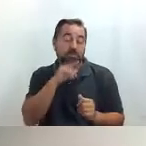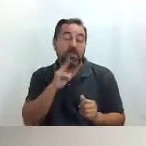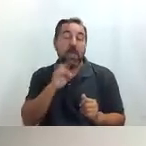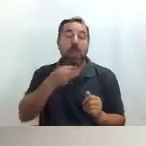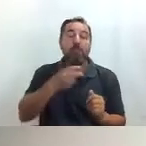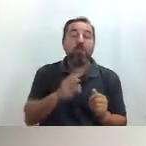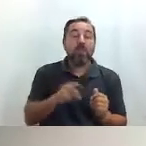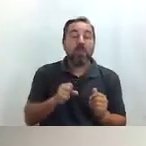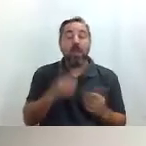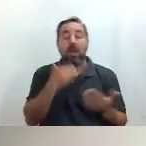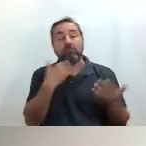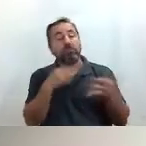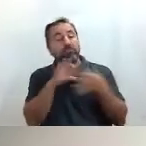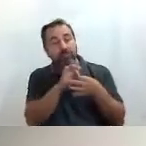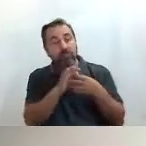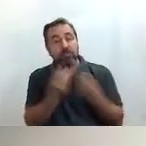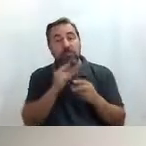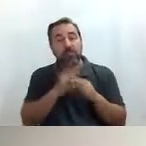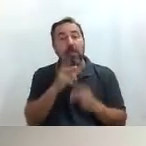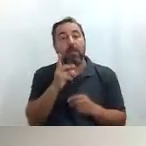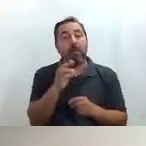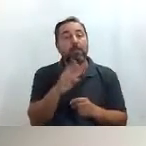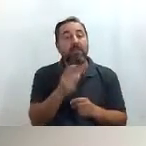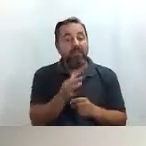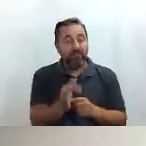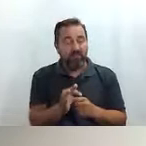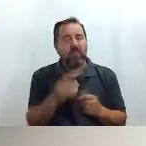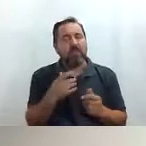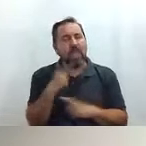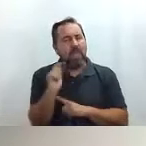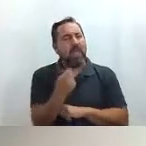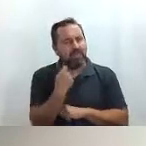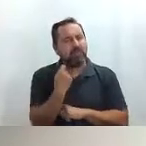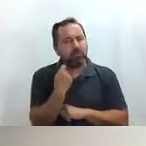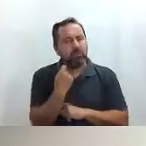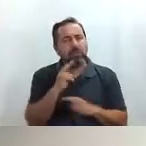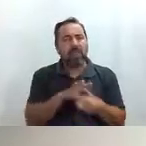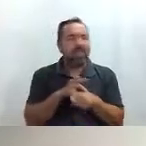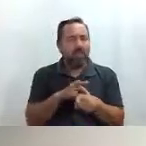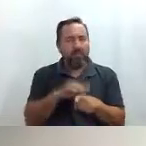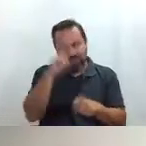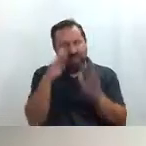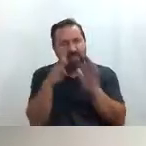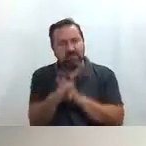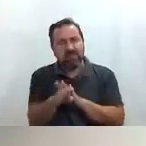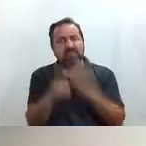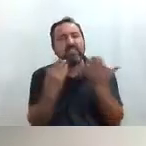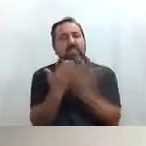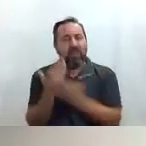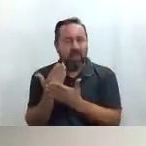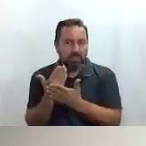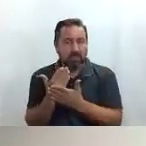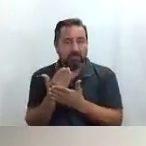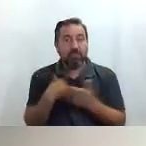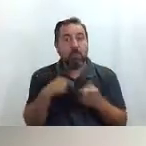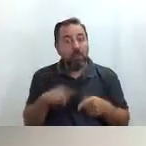Predif, hemos hecho una guía que ha tenido muchísimo éxito, que es la guía Madrid accesible en siete días. Y aquí